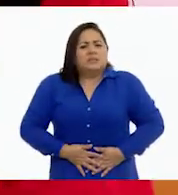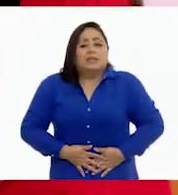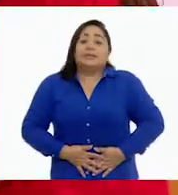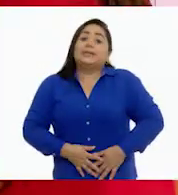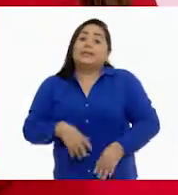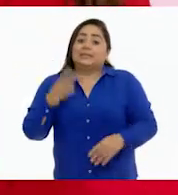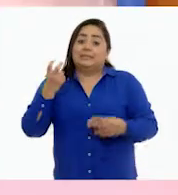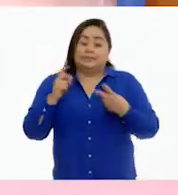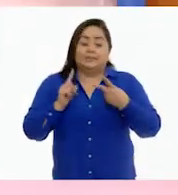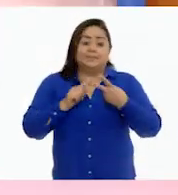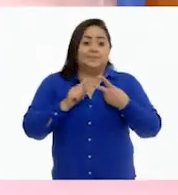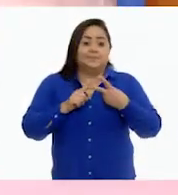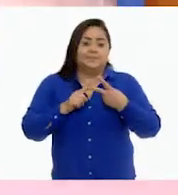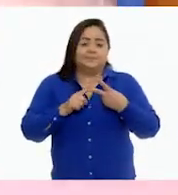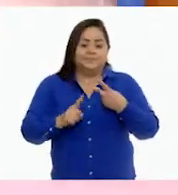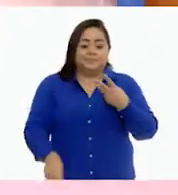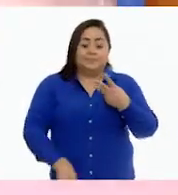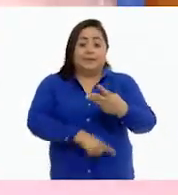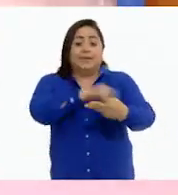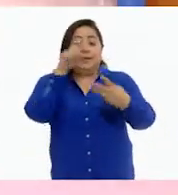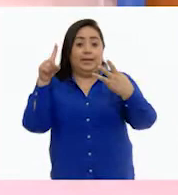Esa es la segunda opción que tenía ella.